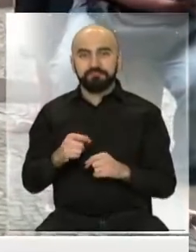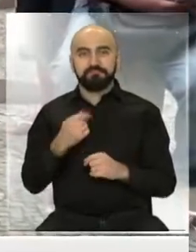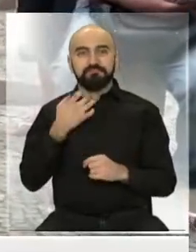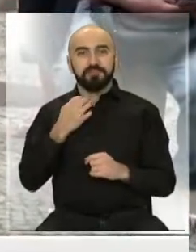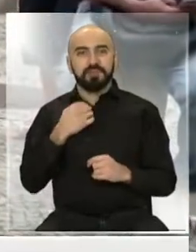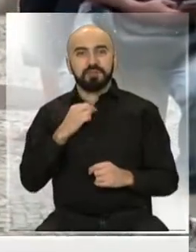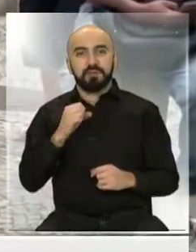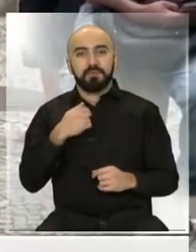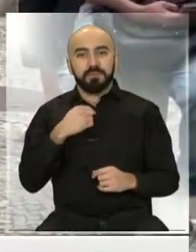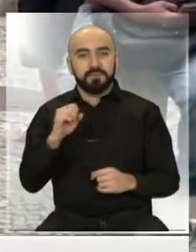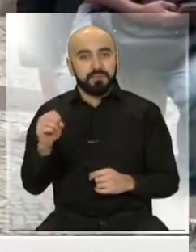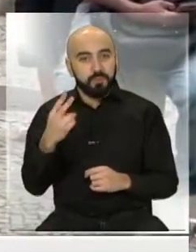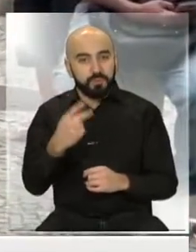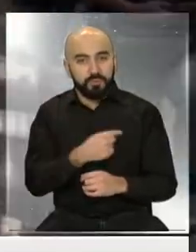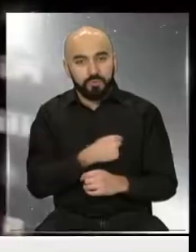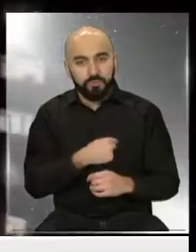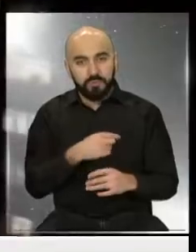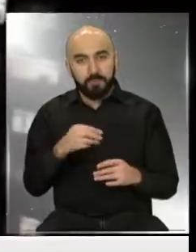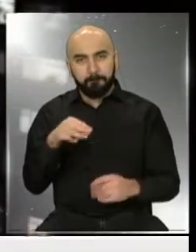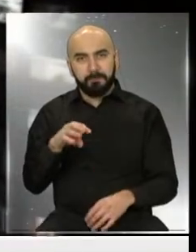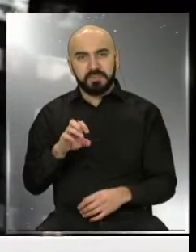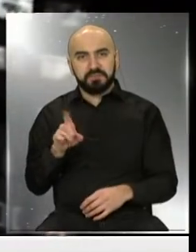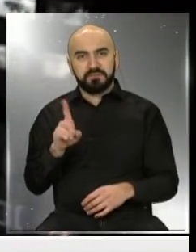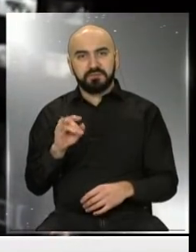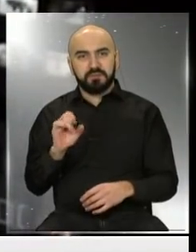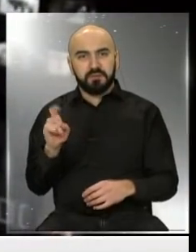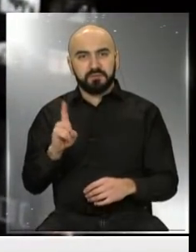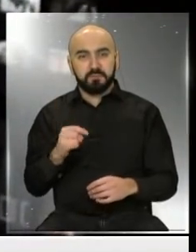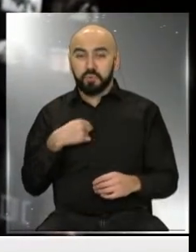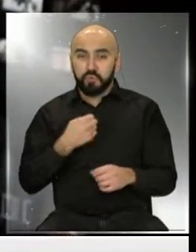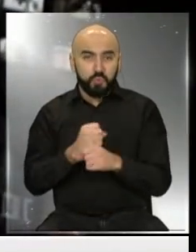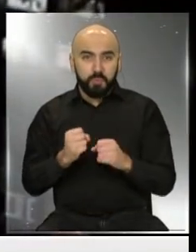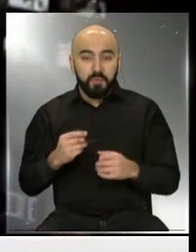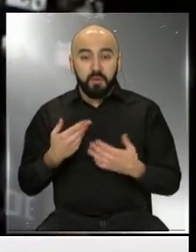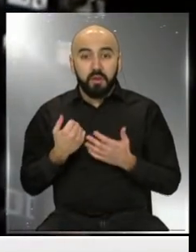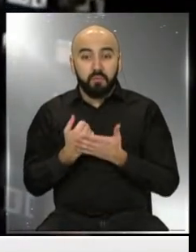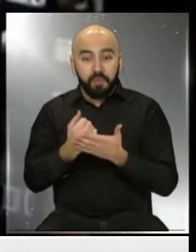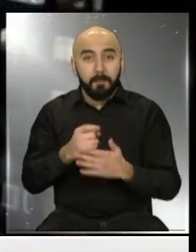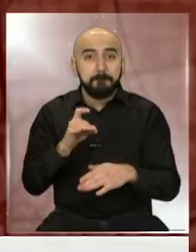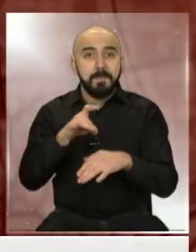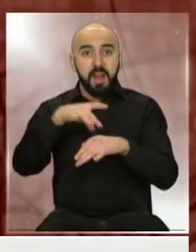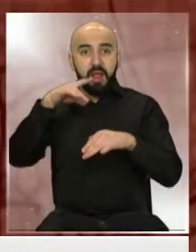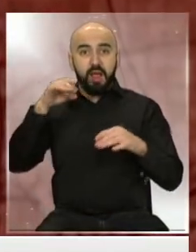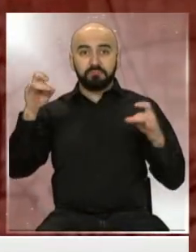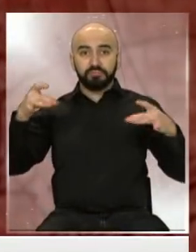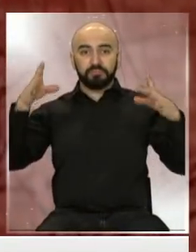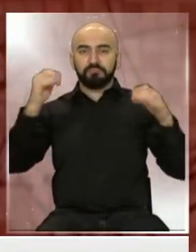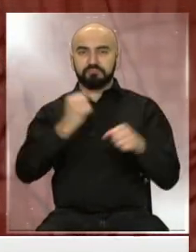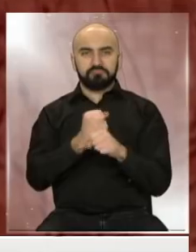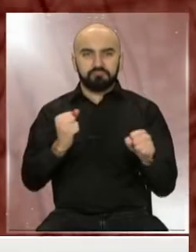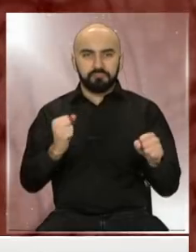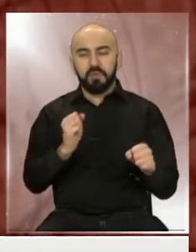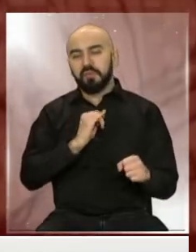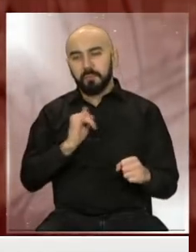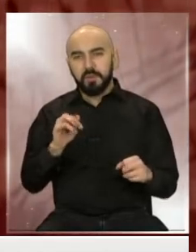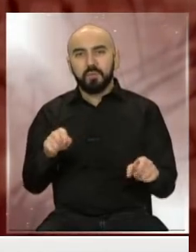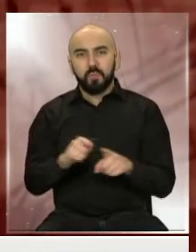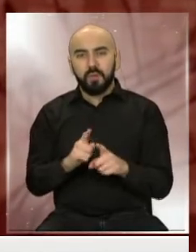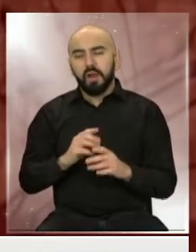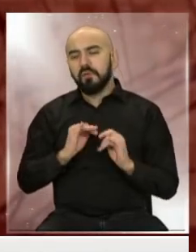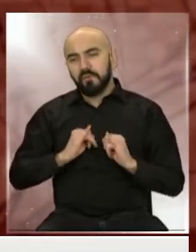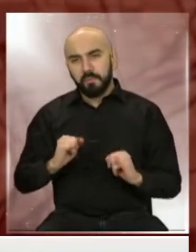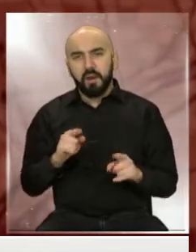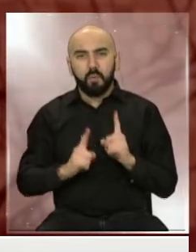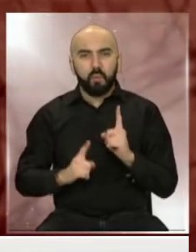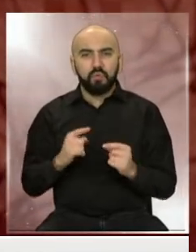nombre es Mesías, pero que él no era capaz de hacer milagros. Luego expresó su solidaridad a las familias que perdieron seres